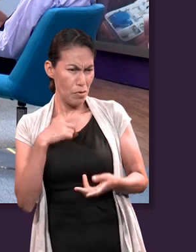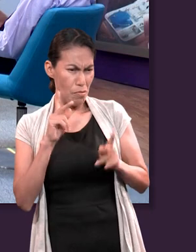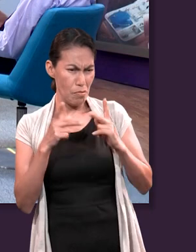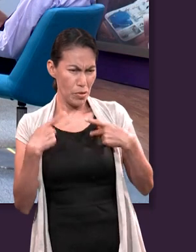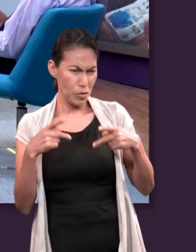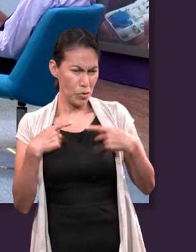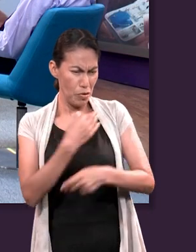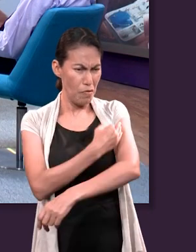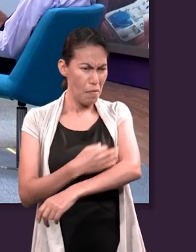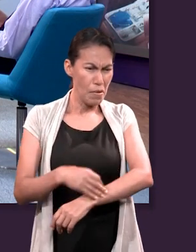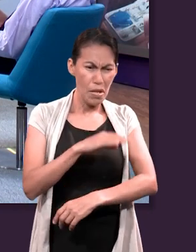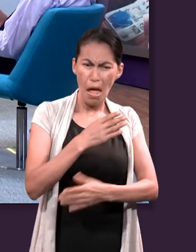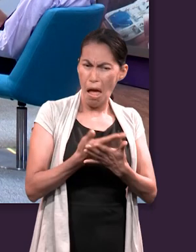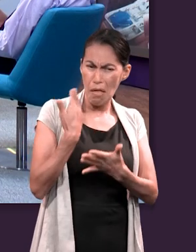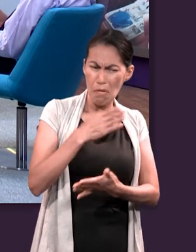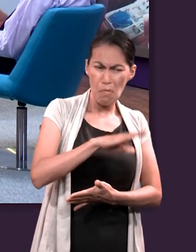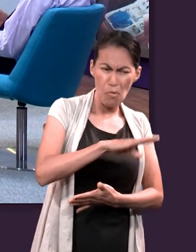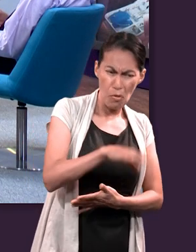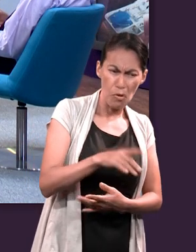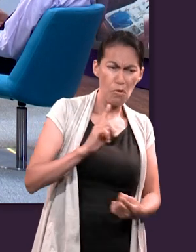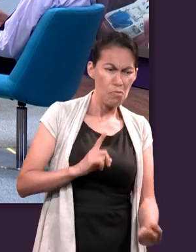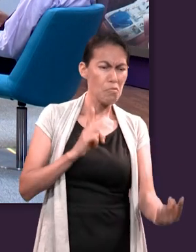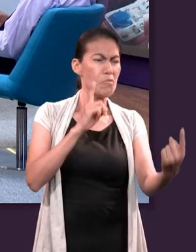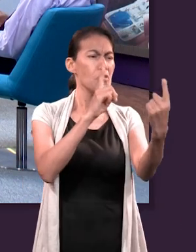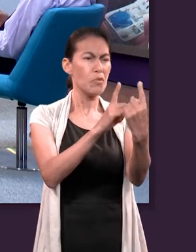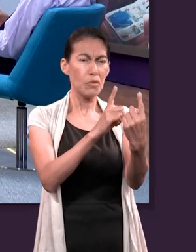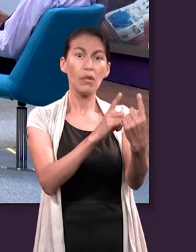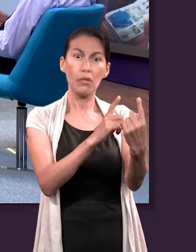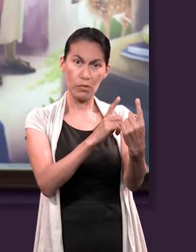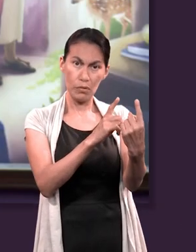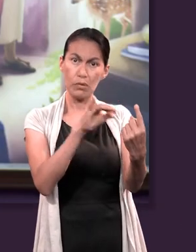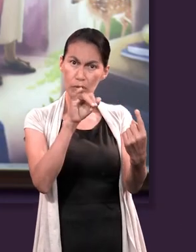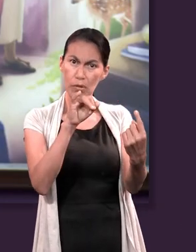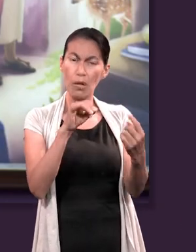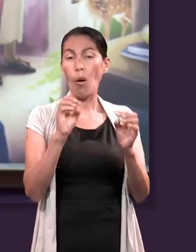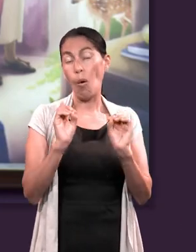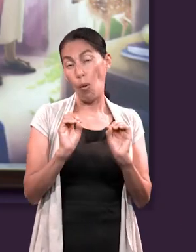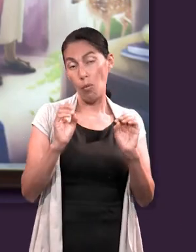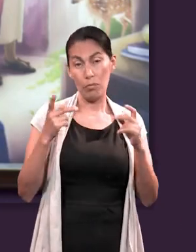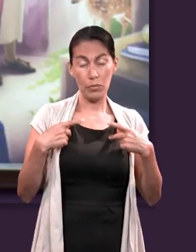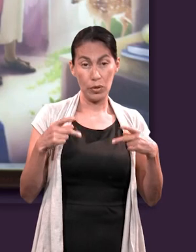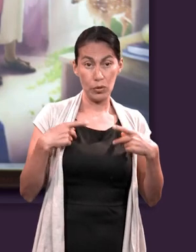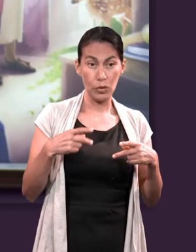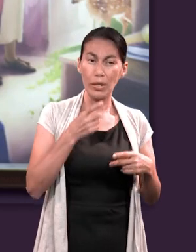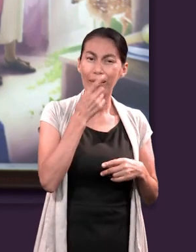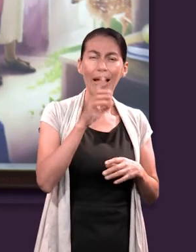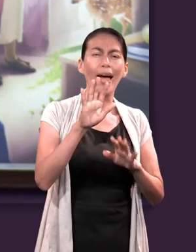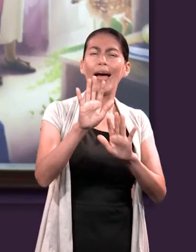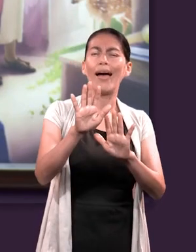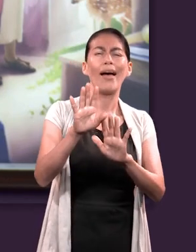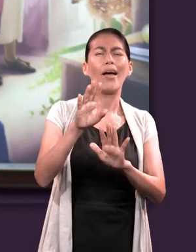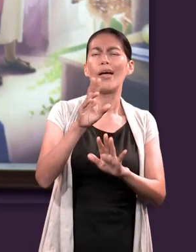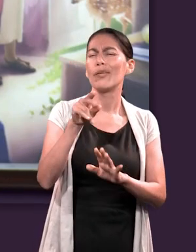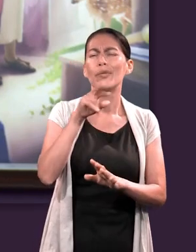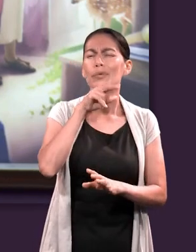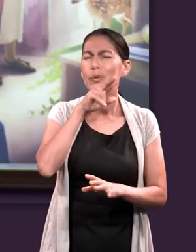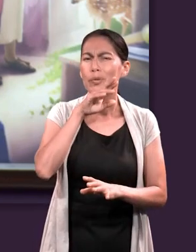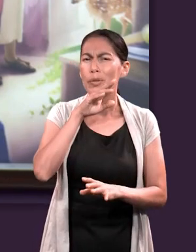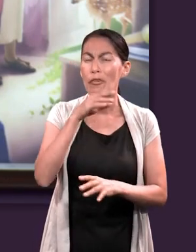experiencias con algún familiar que ya falleció o personas que ofrecen conectarte con ese amigo o con esa familia que